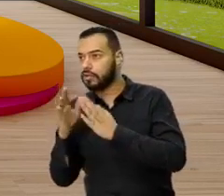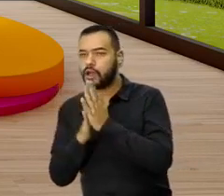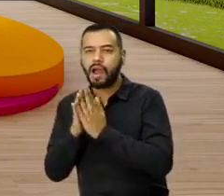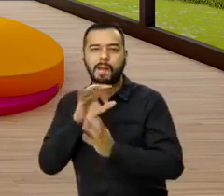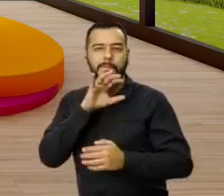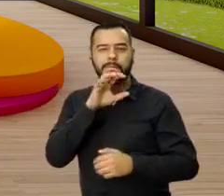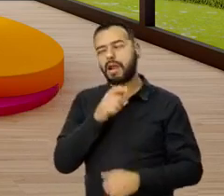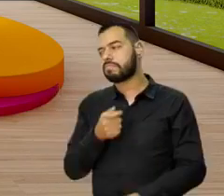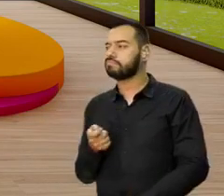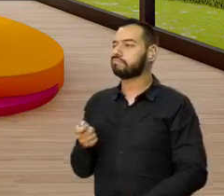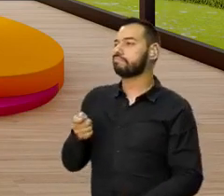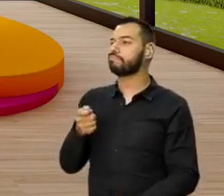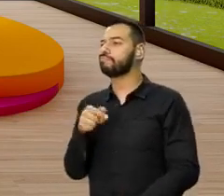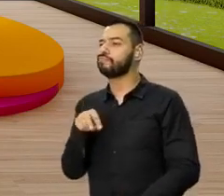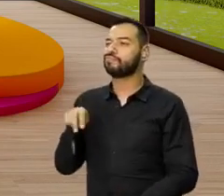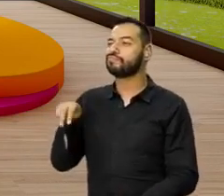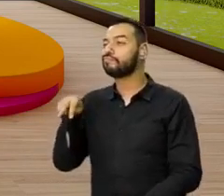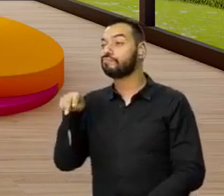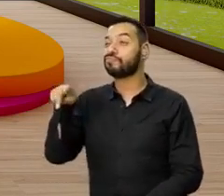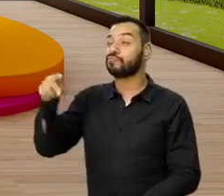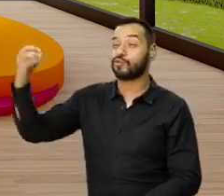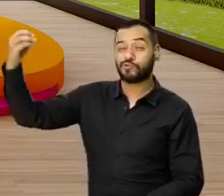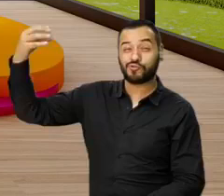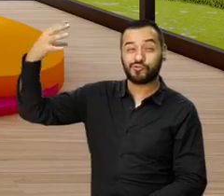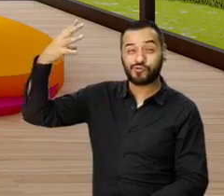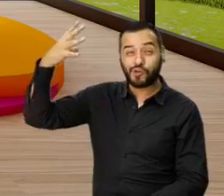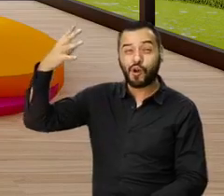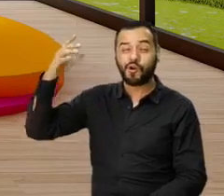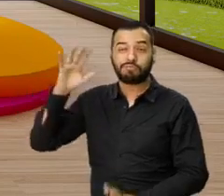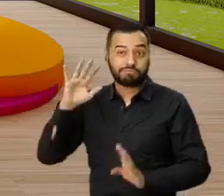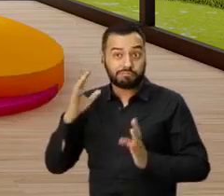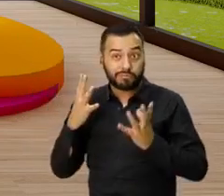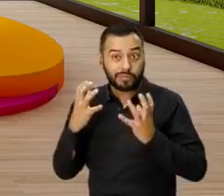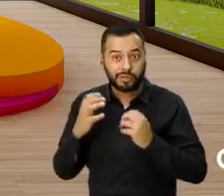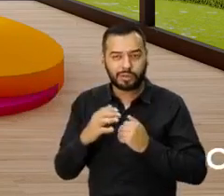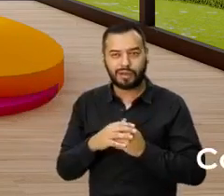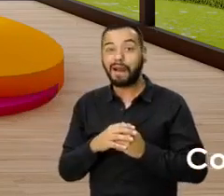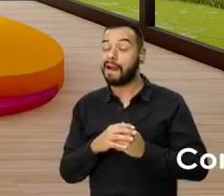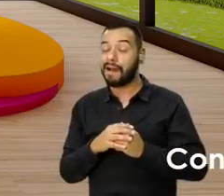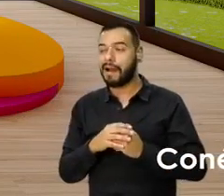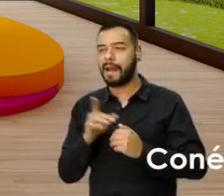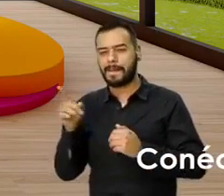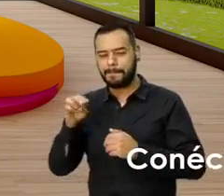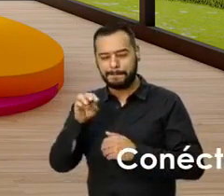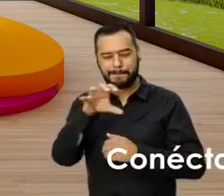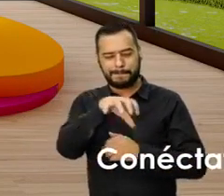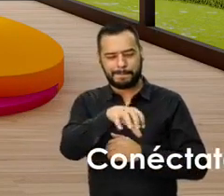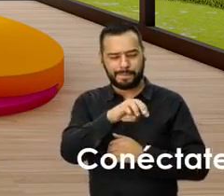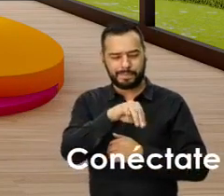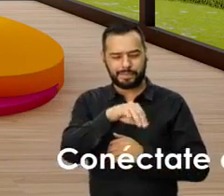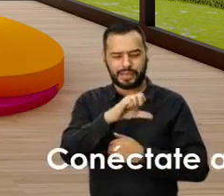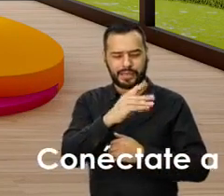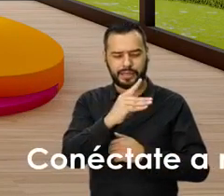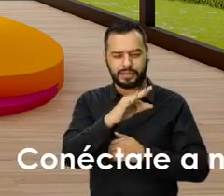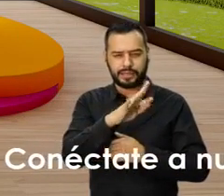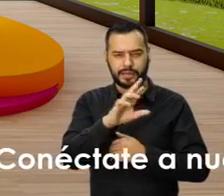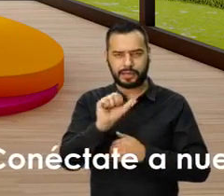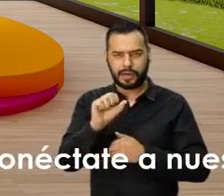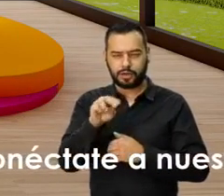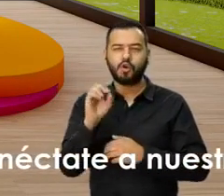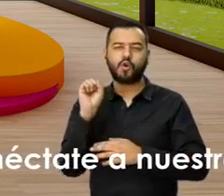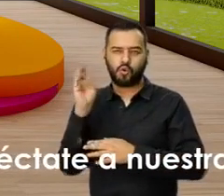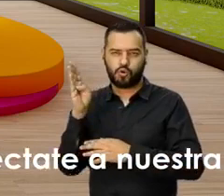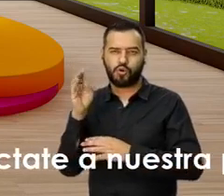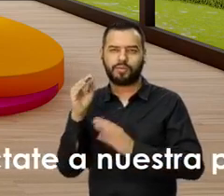con su mascota y dar una voltica recibir el sol en un momento dado? Mediterráneo también es una parte de Clubhouse y los